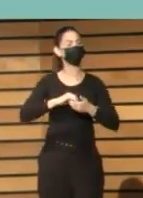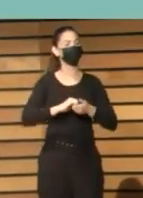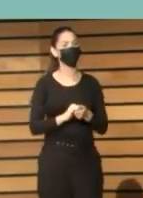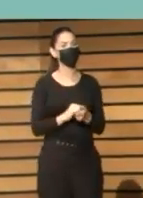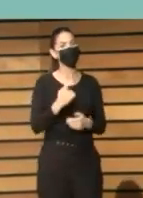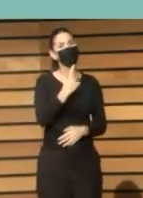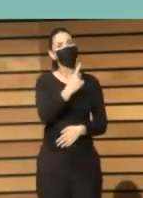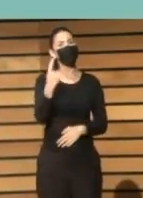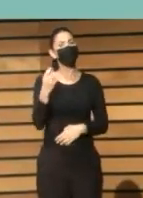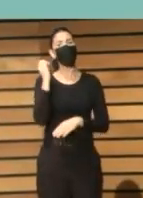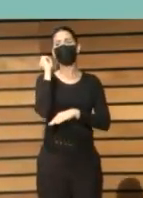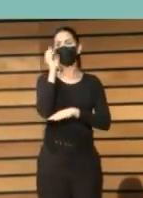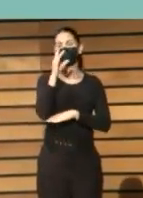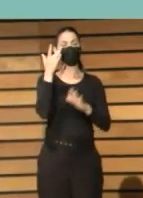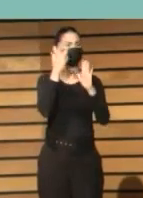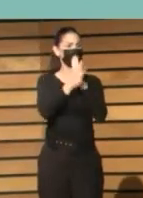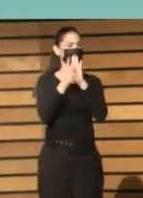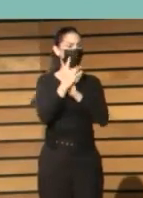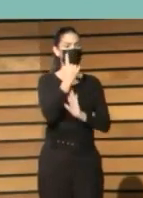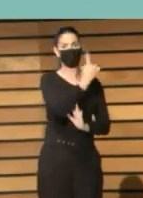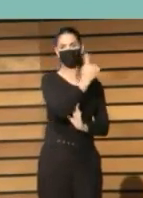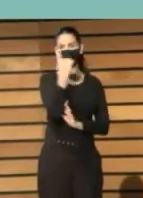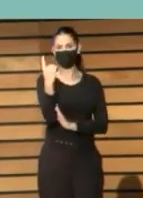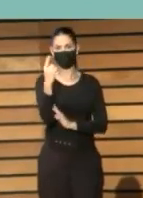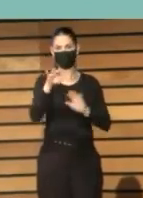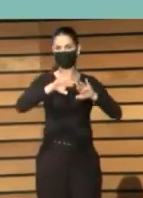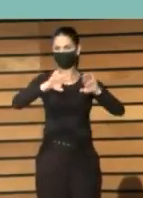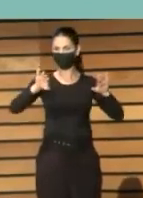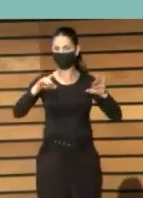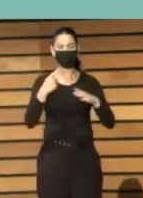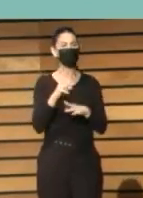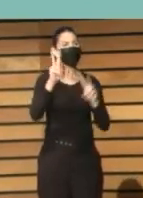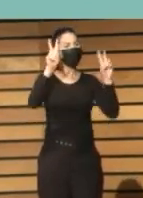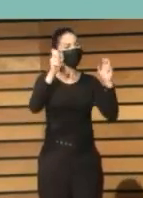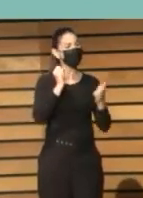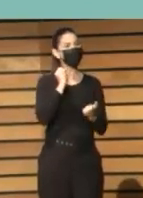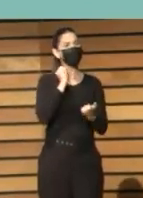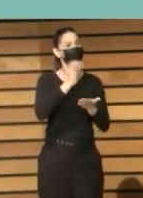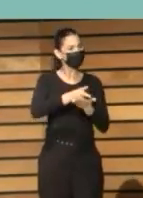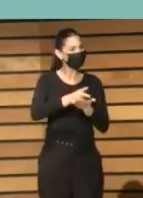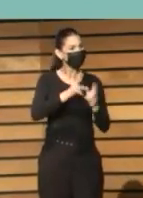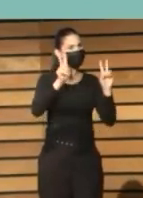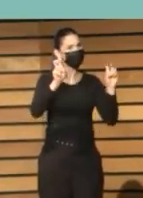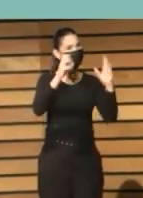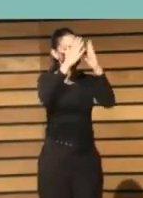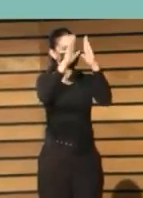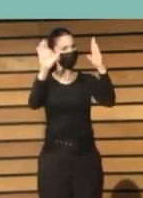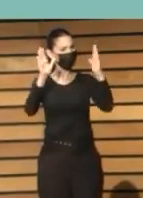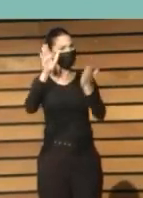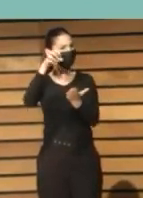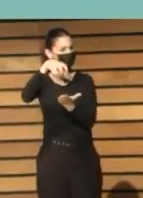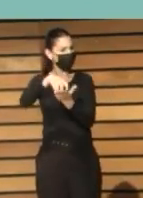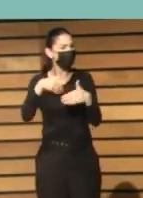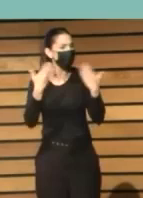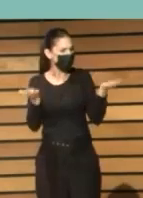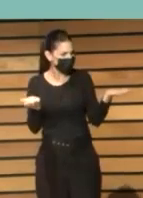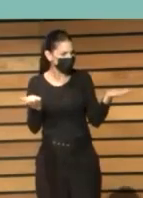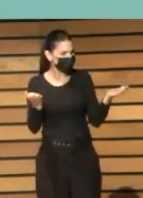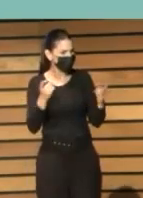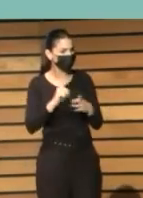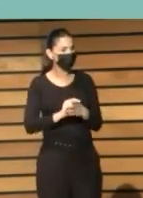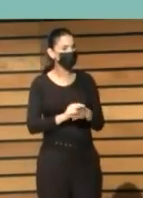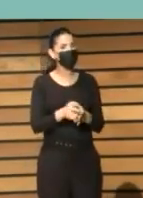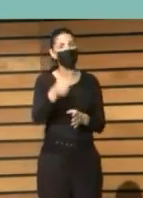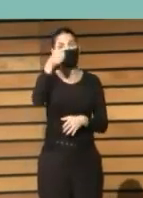Cada uno de ellos va a exponer de forma individual uno de los posibles retos que se plantean hoy en día a las bibliotecas. En el caso de José